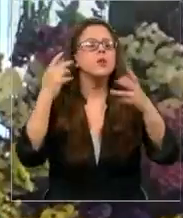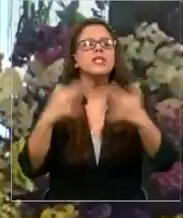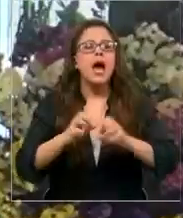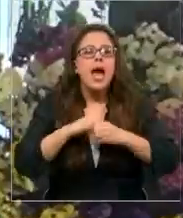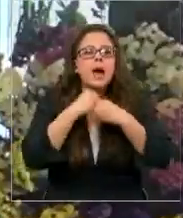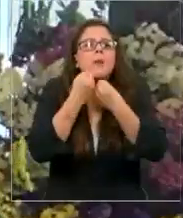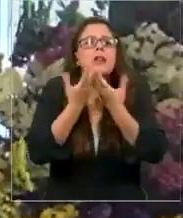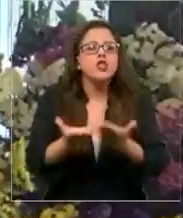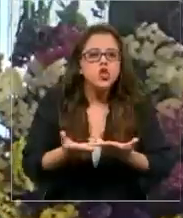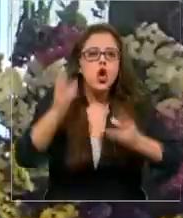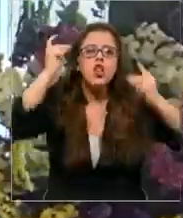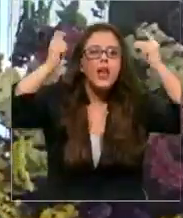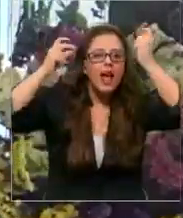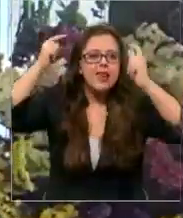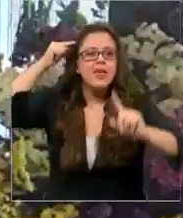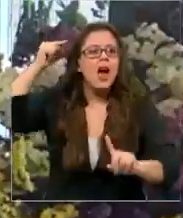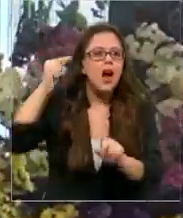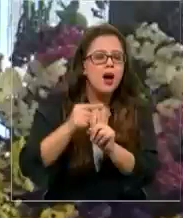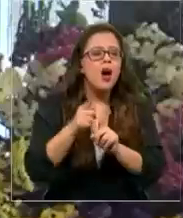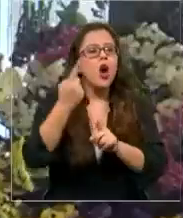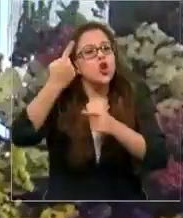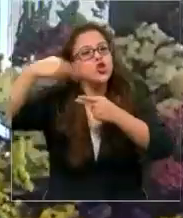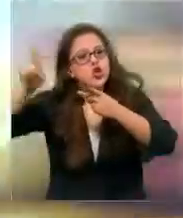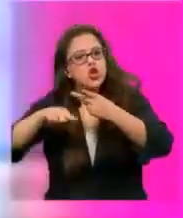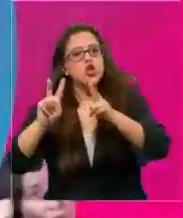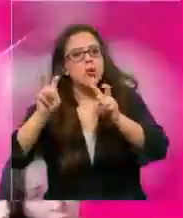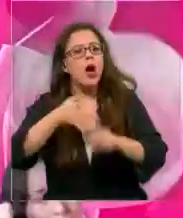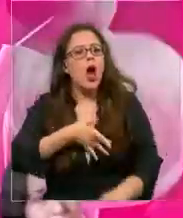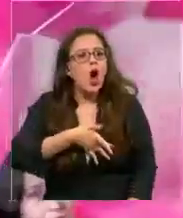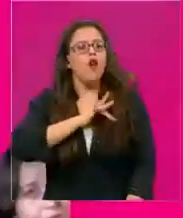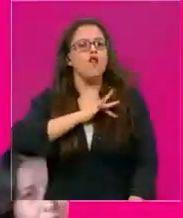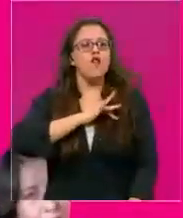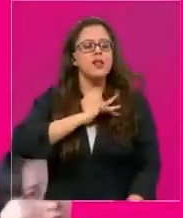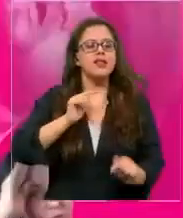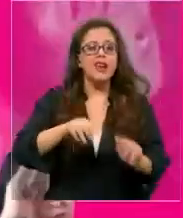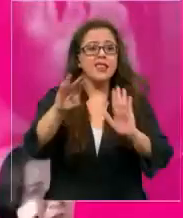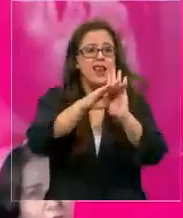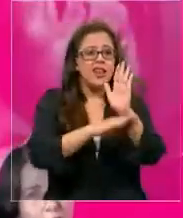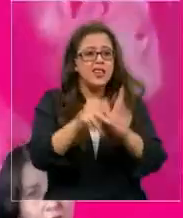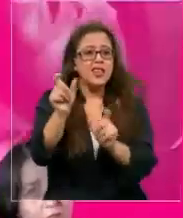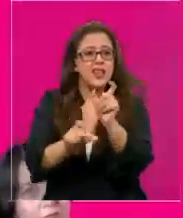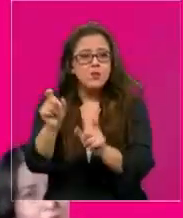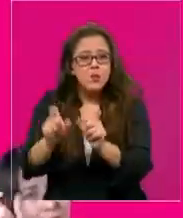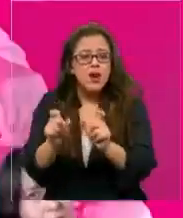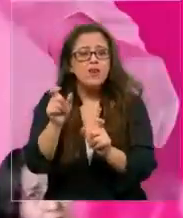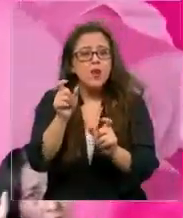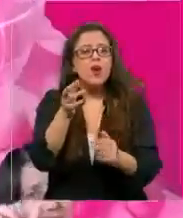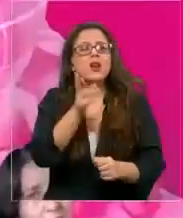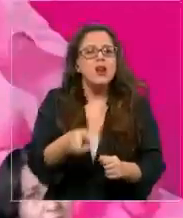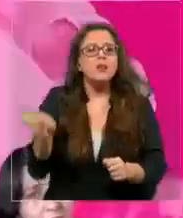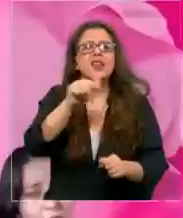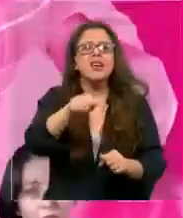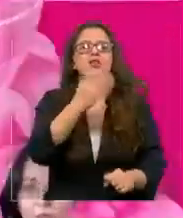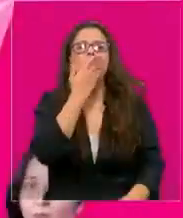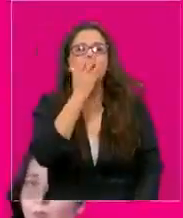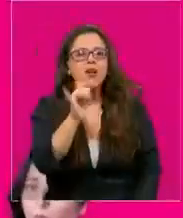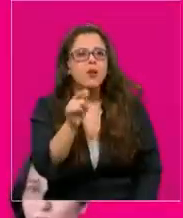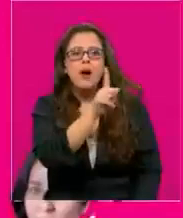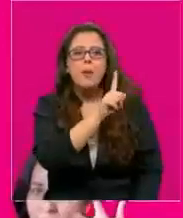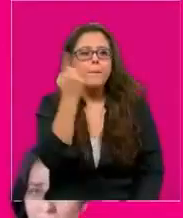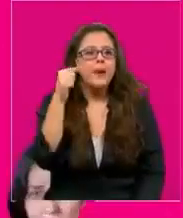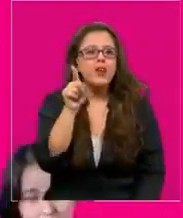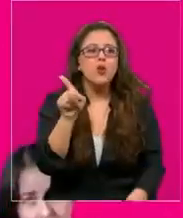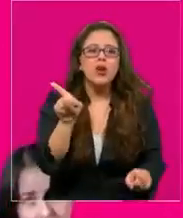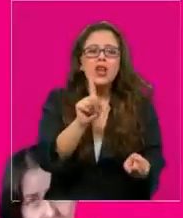libre expresión de las ideas y otra cosa son las ofensas. Desde la lista del pueblo insisten en que solo se trató de una broma y no